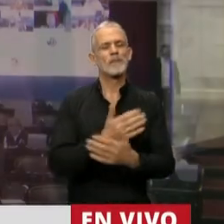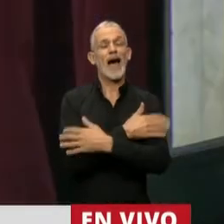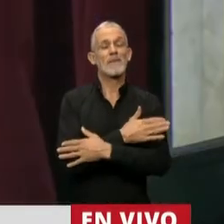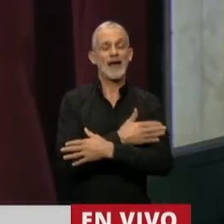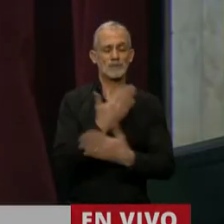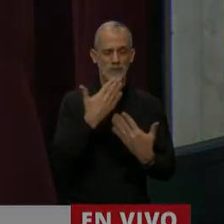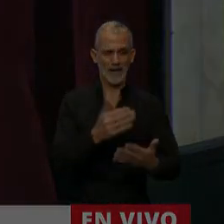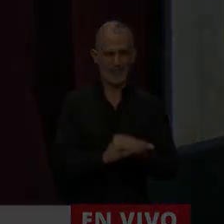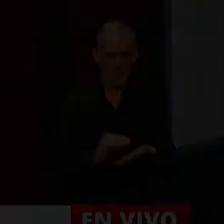abrazo y gracias, diputada. Gracias.